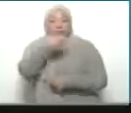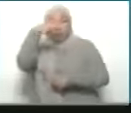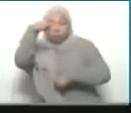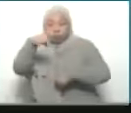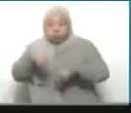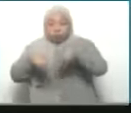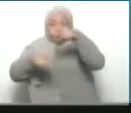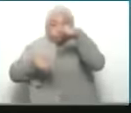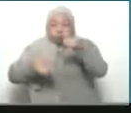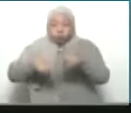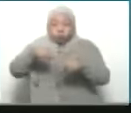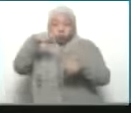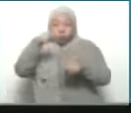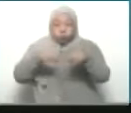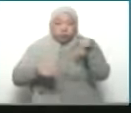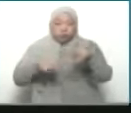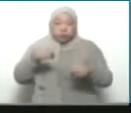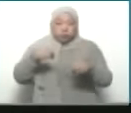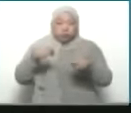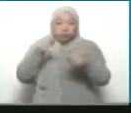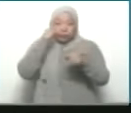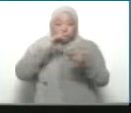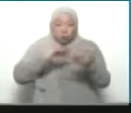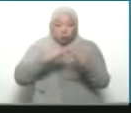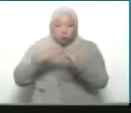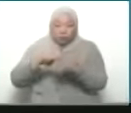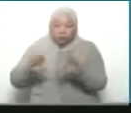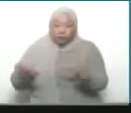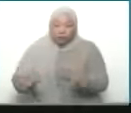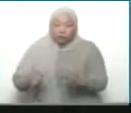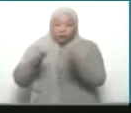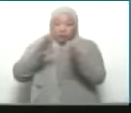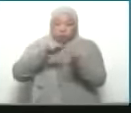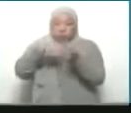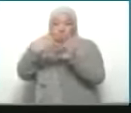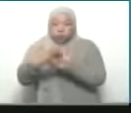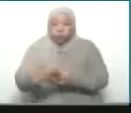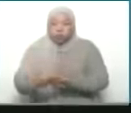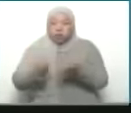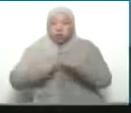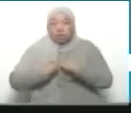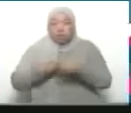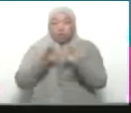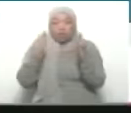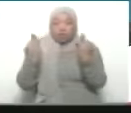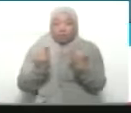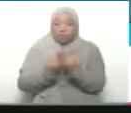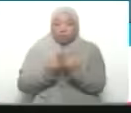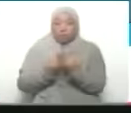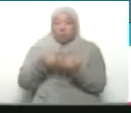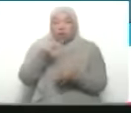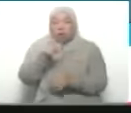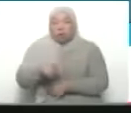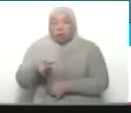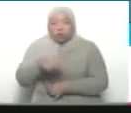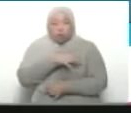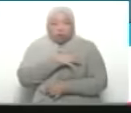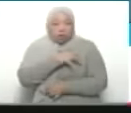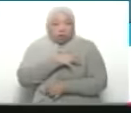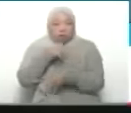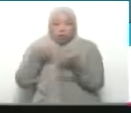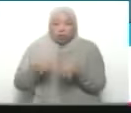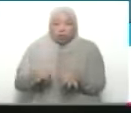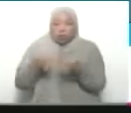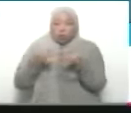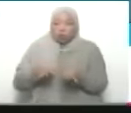Bombardeos indiscriminados para destruir edificios donde viven familias y civiles. Lo cual denota